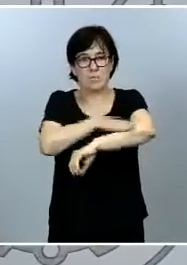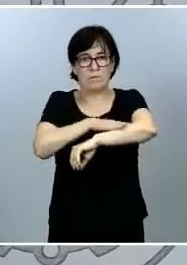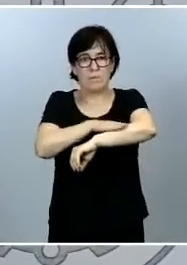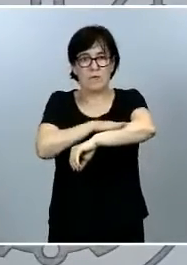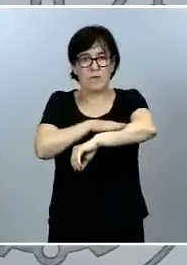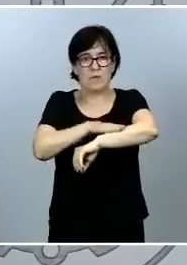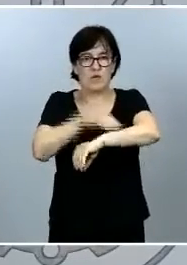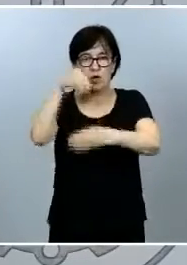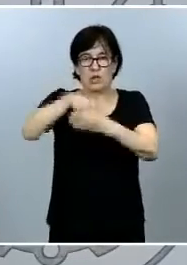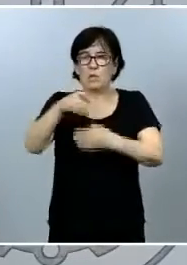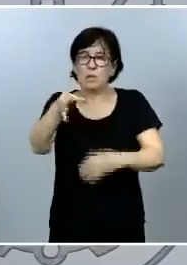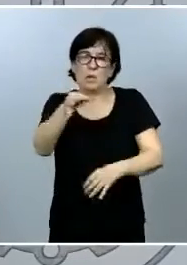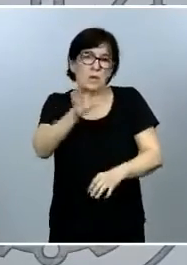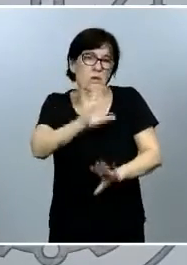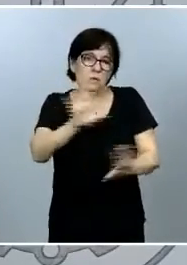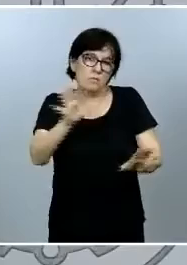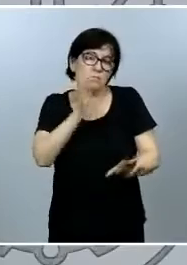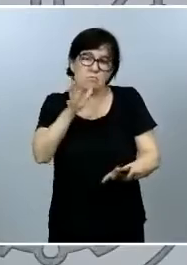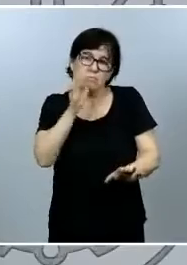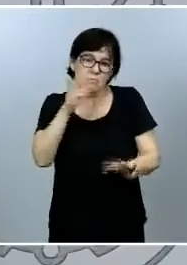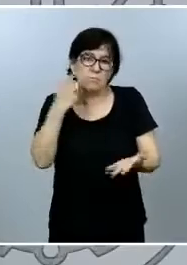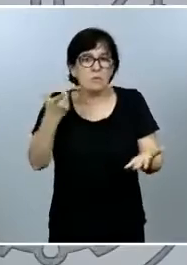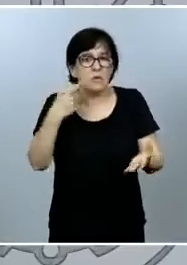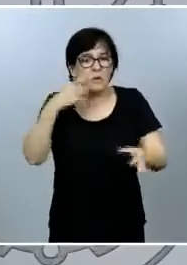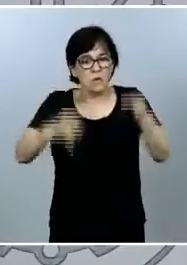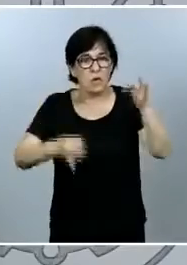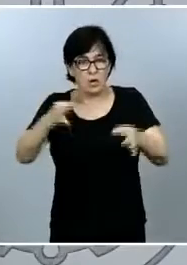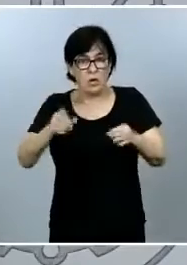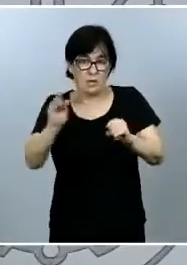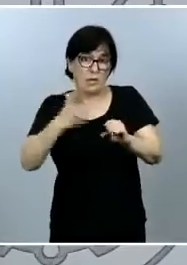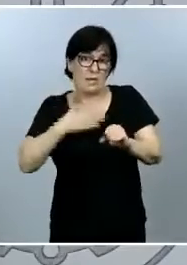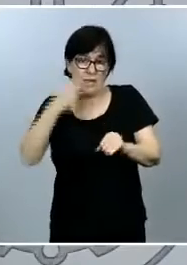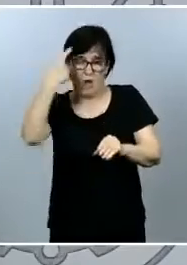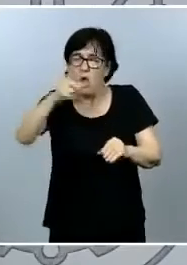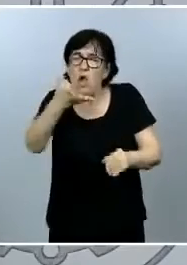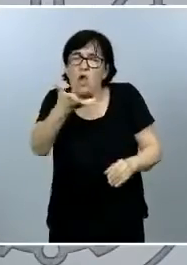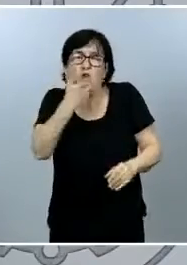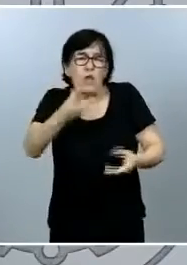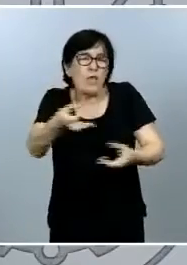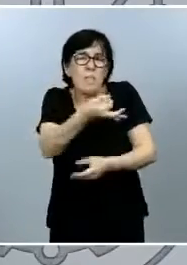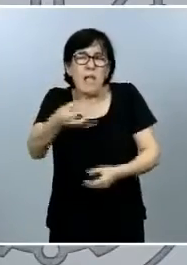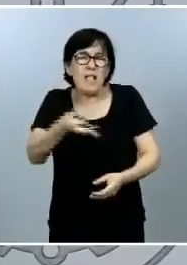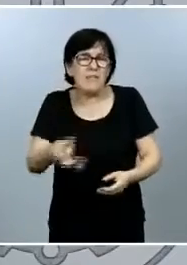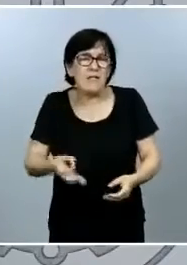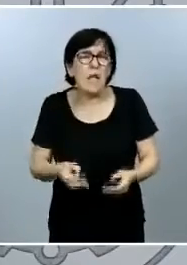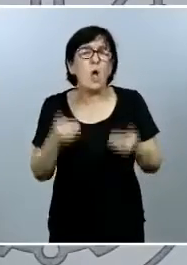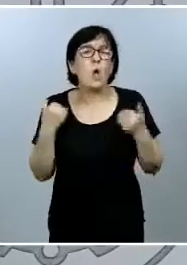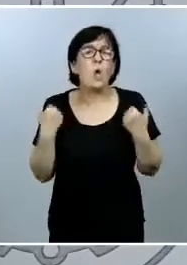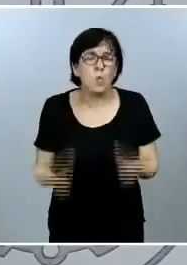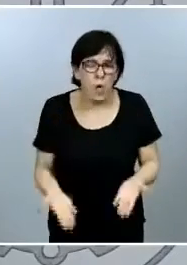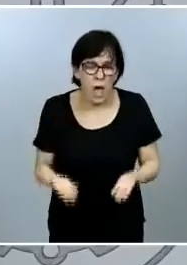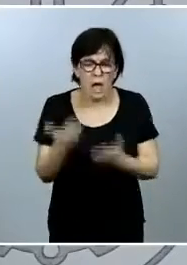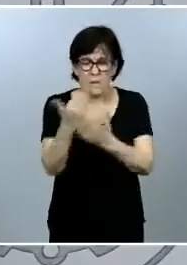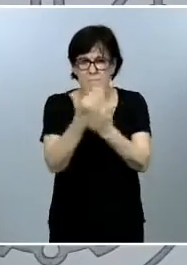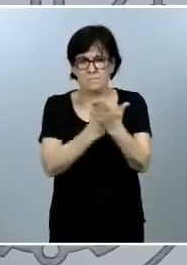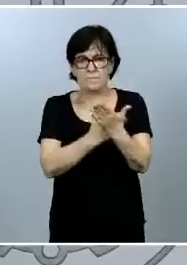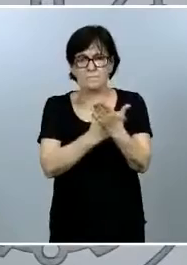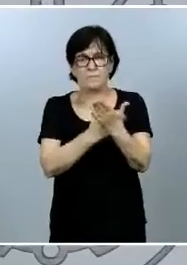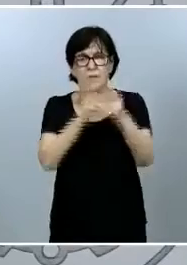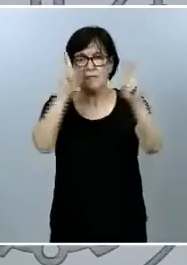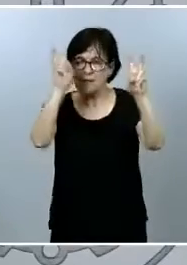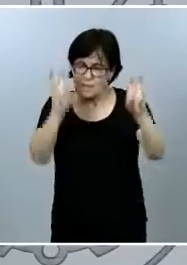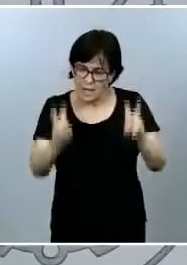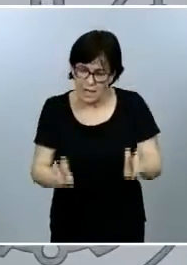mucho más en las actuaciones judiciales de donde él procede conoce perfectamente cuáles son las cuestiones que